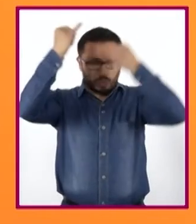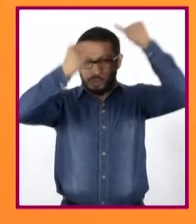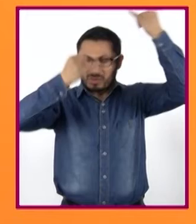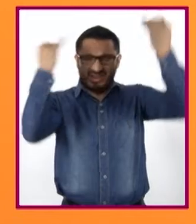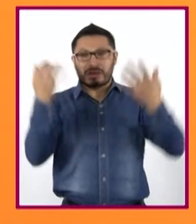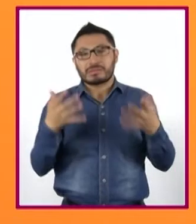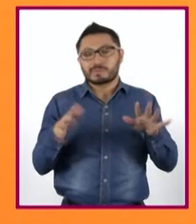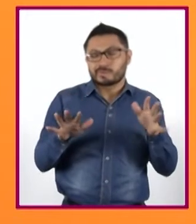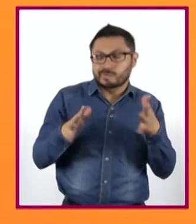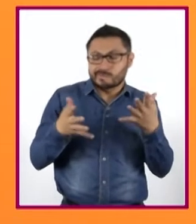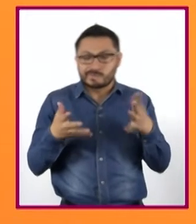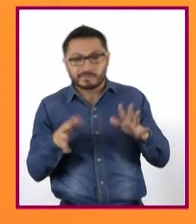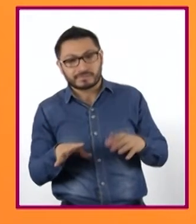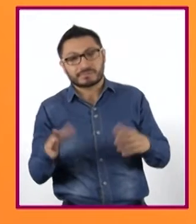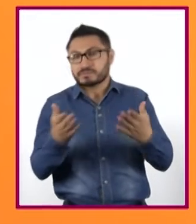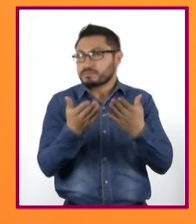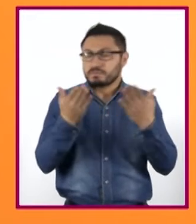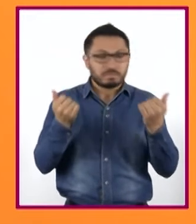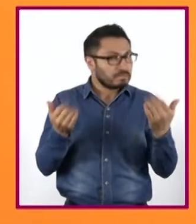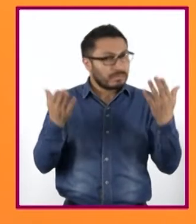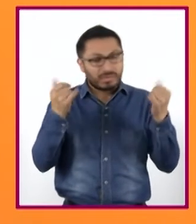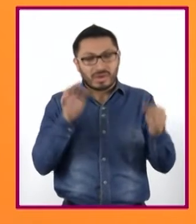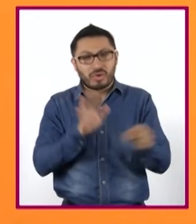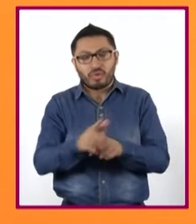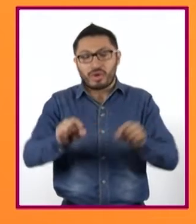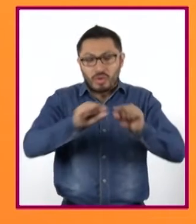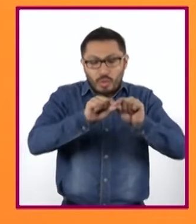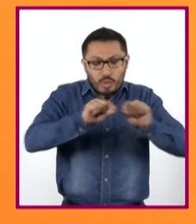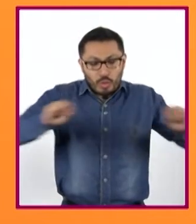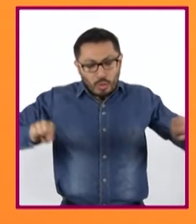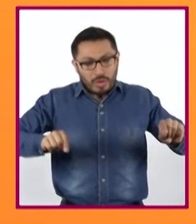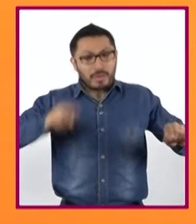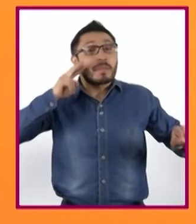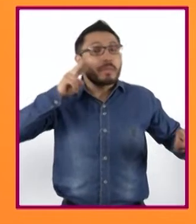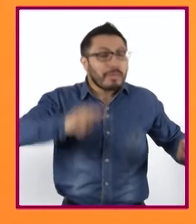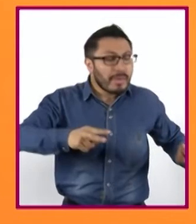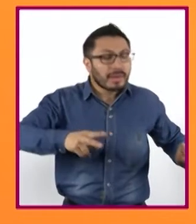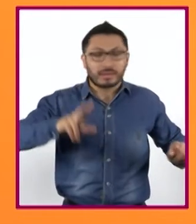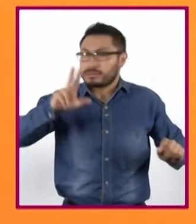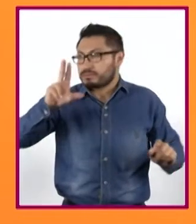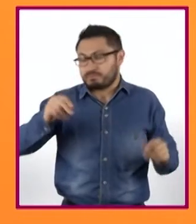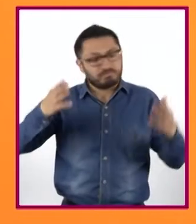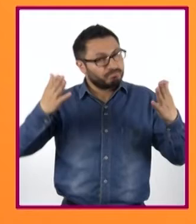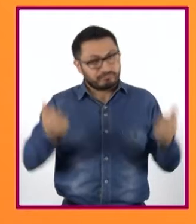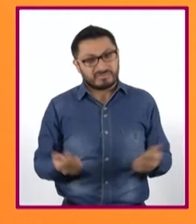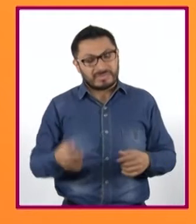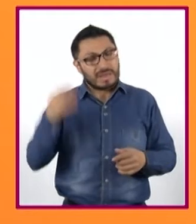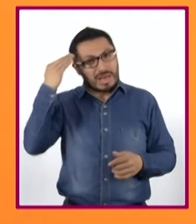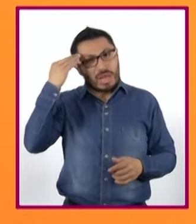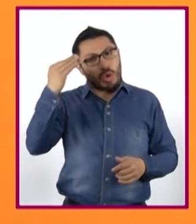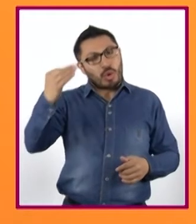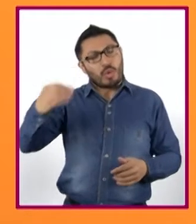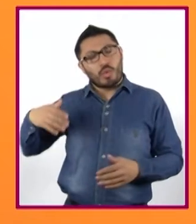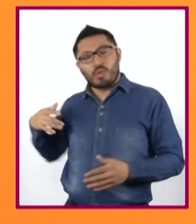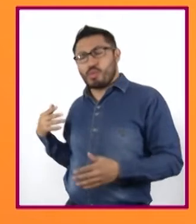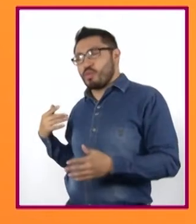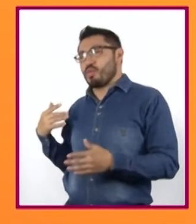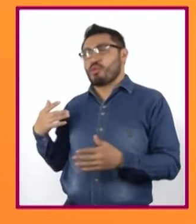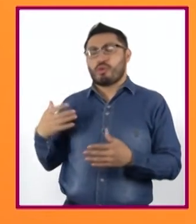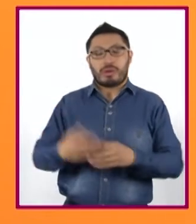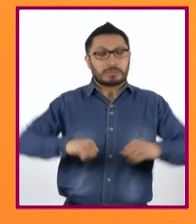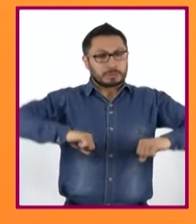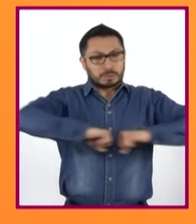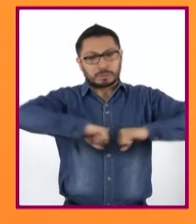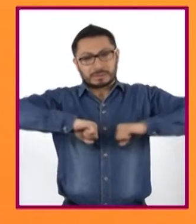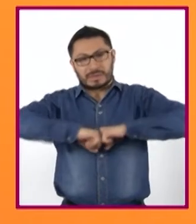aproximadas, pues no existe alguna línea física divisoria. A lo largo del tiempo, estas fronteras también